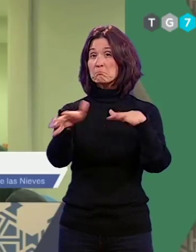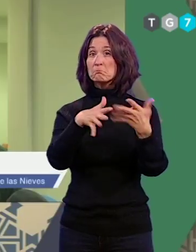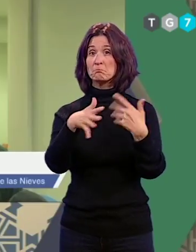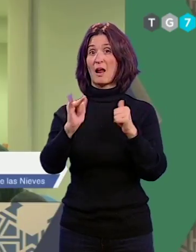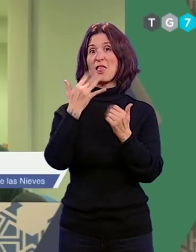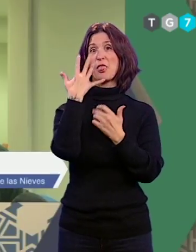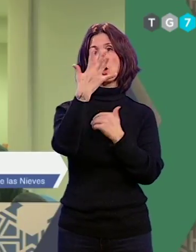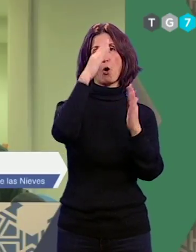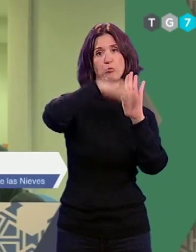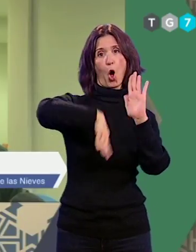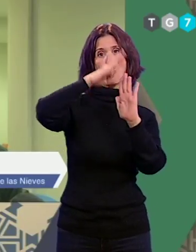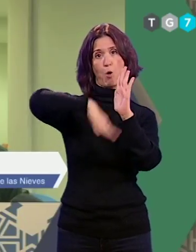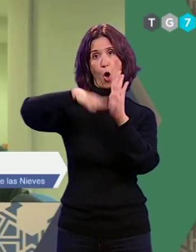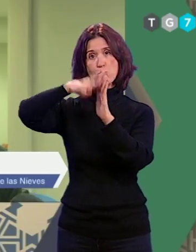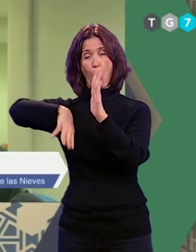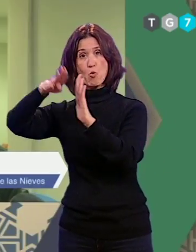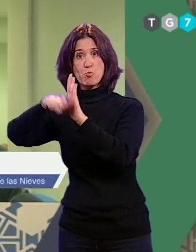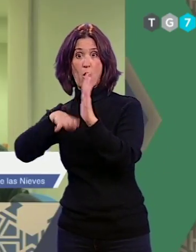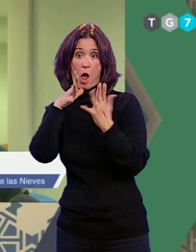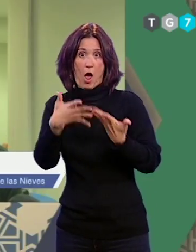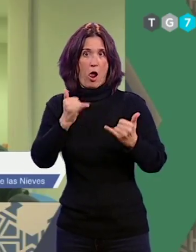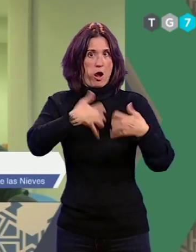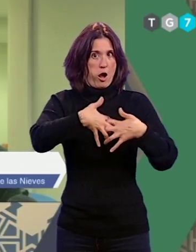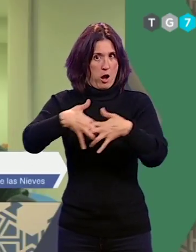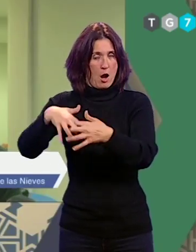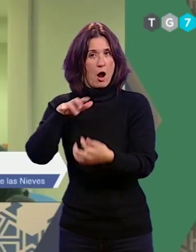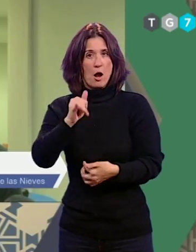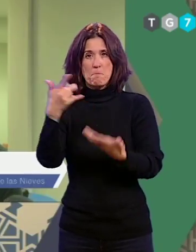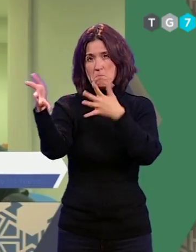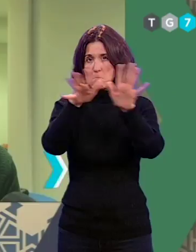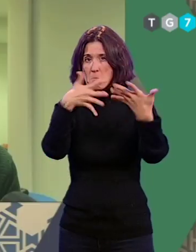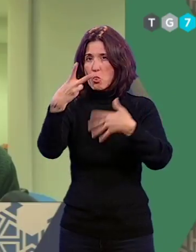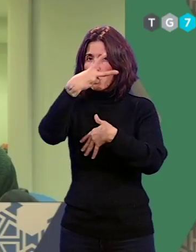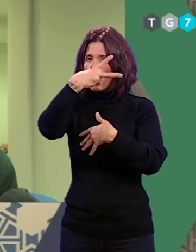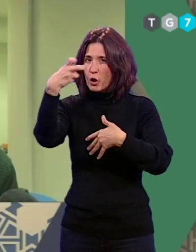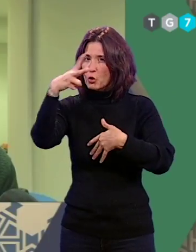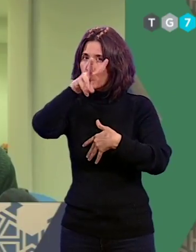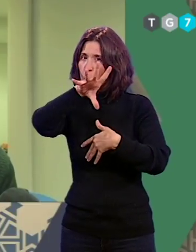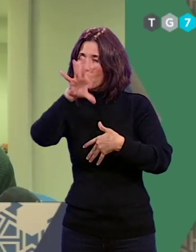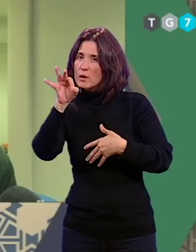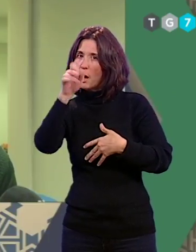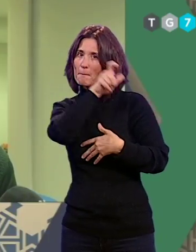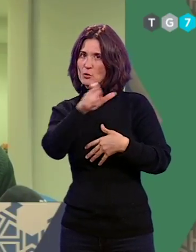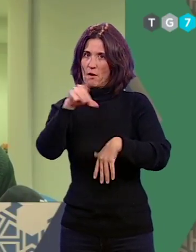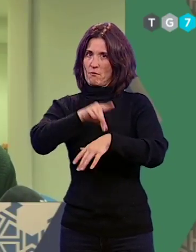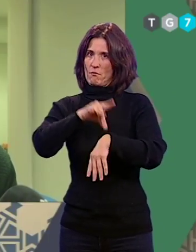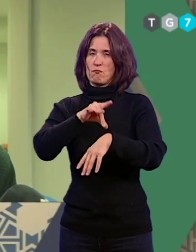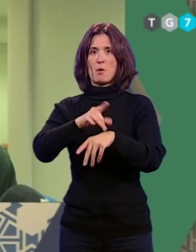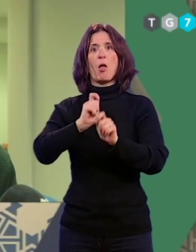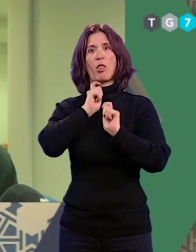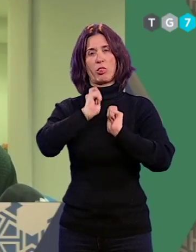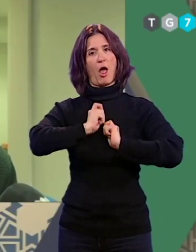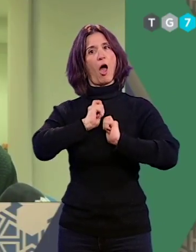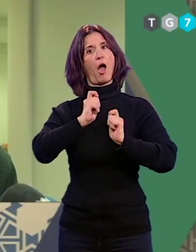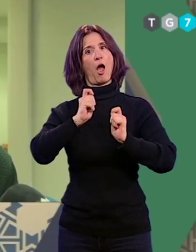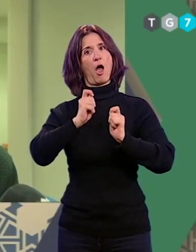los cinco programas que ahora mismo tenemos en marcha entendemos que en torno a un número de 200-250 pacientes se van a beneficiar